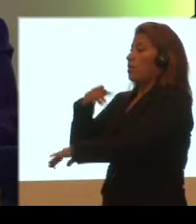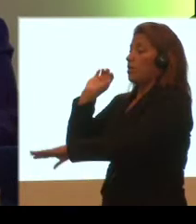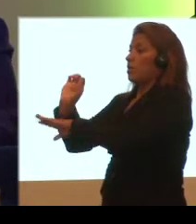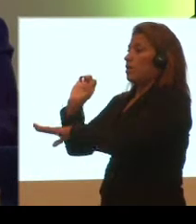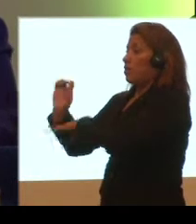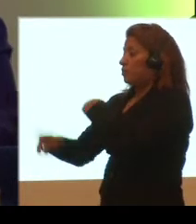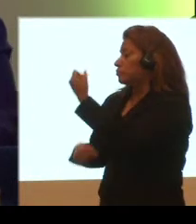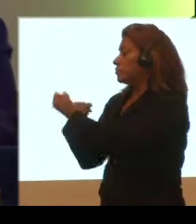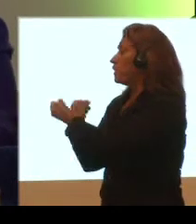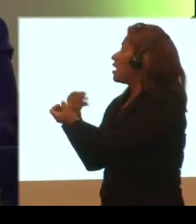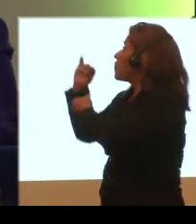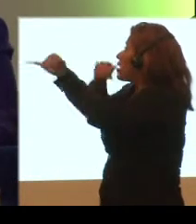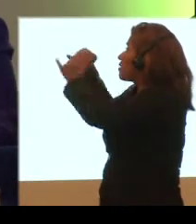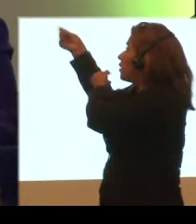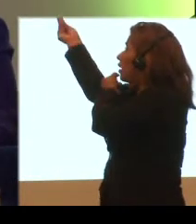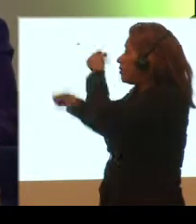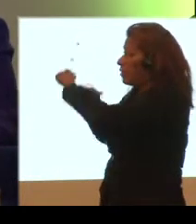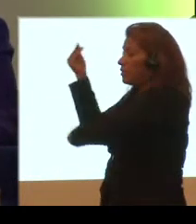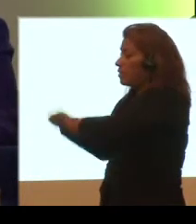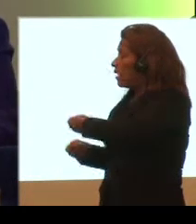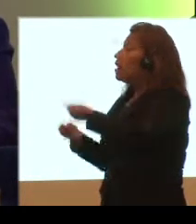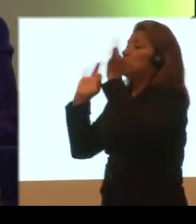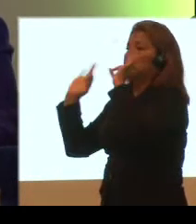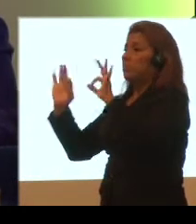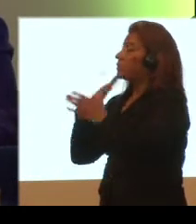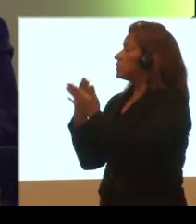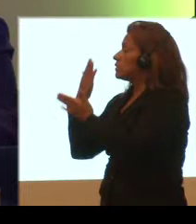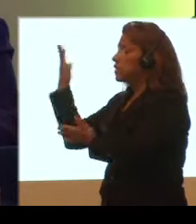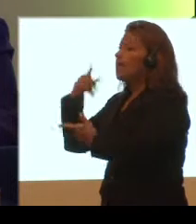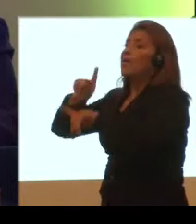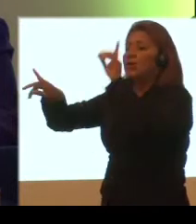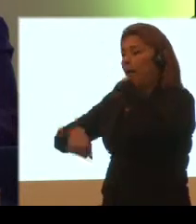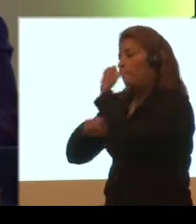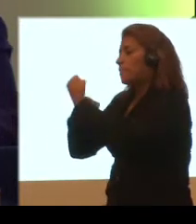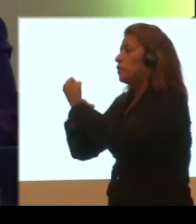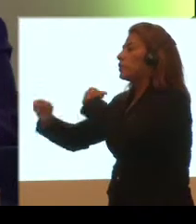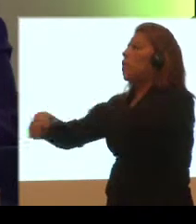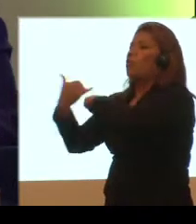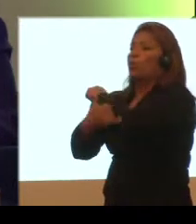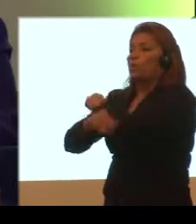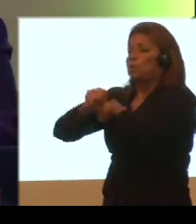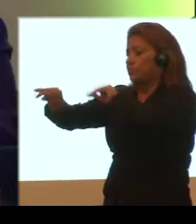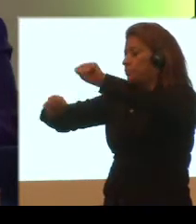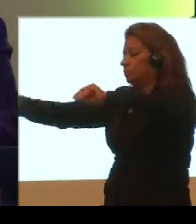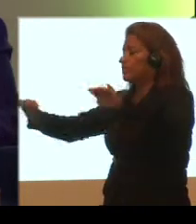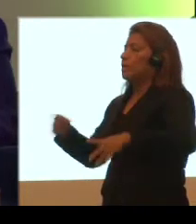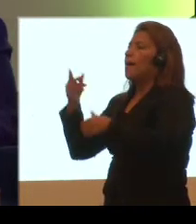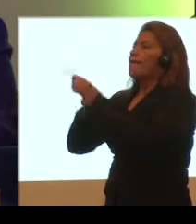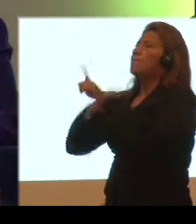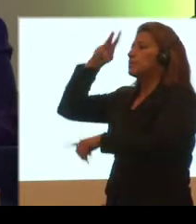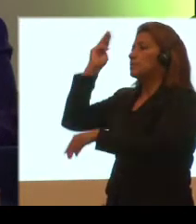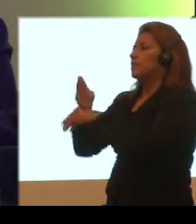ayuda humana internacional a contribuir en la respuesta en apoyo a otros países y hasta mayo del 2014 se han